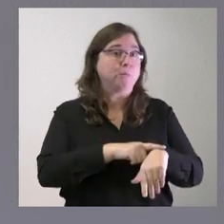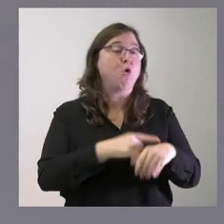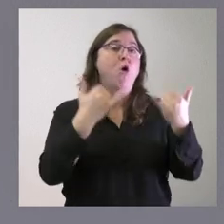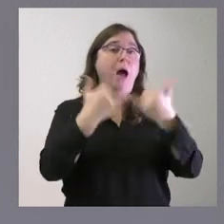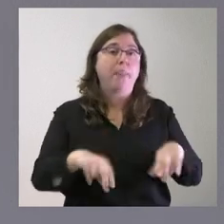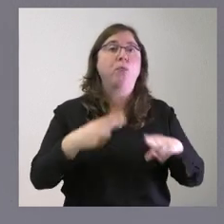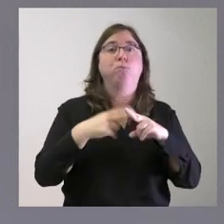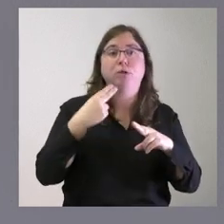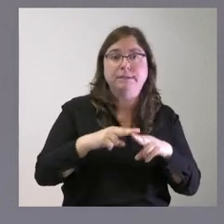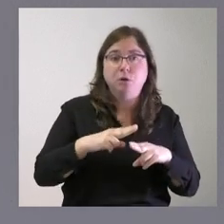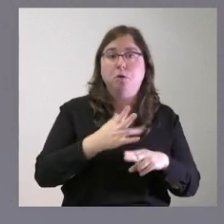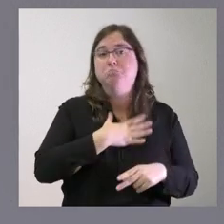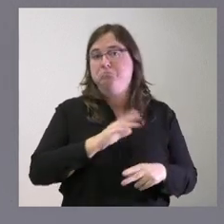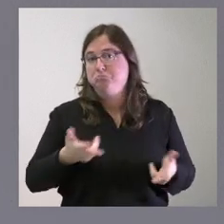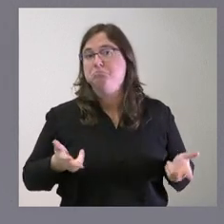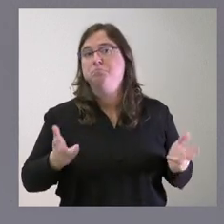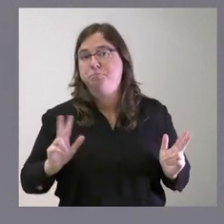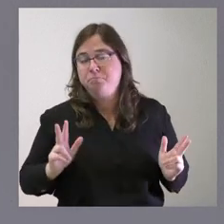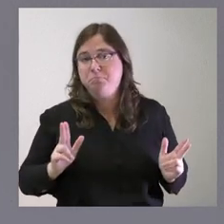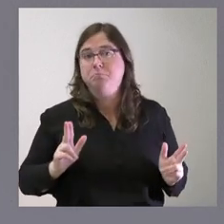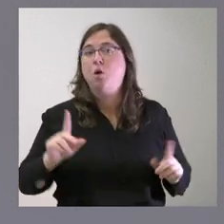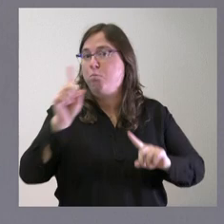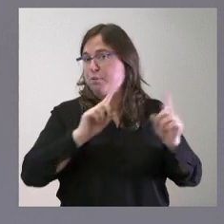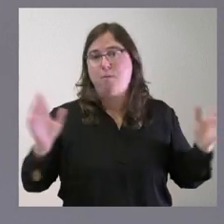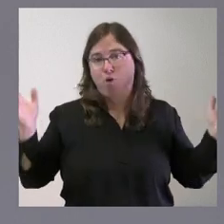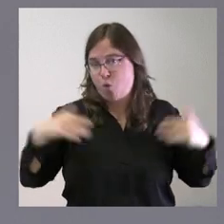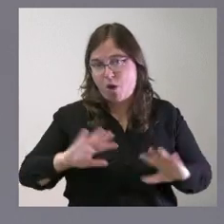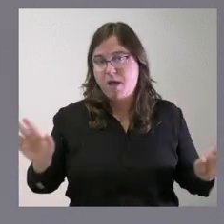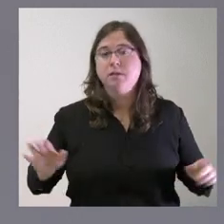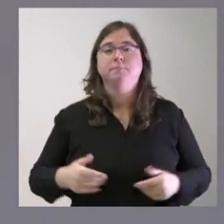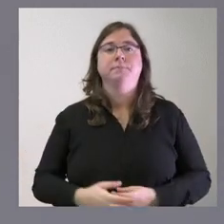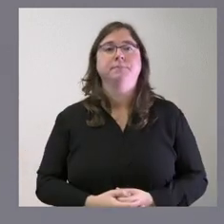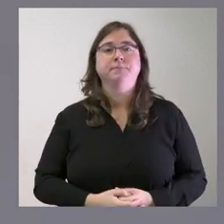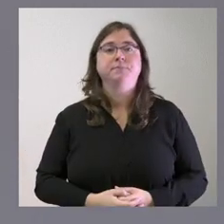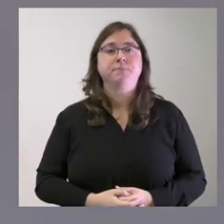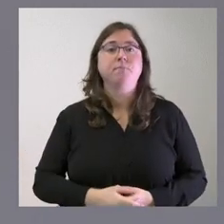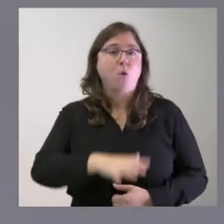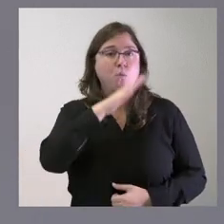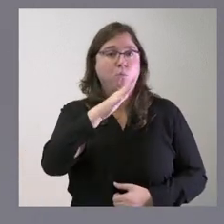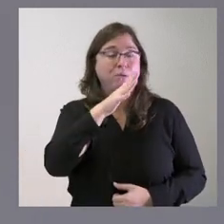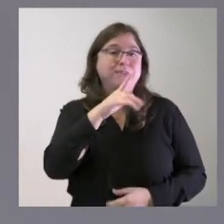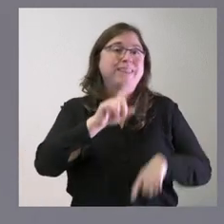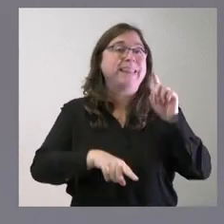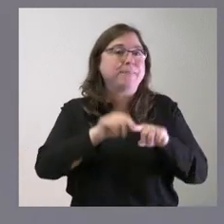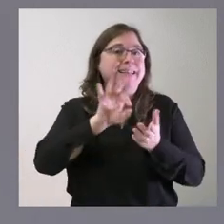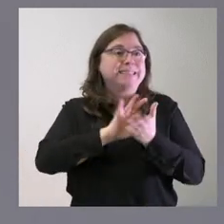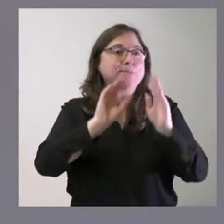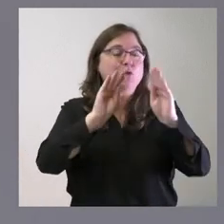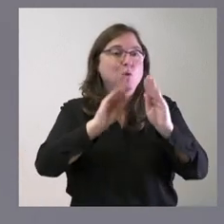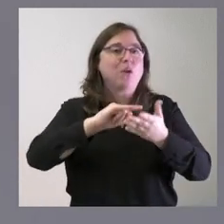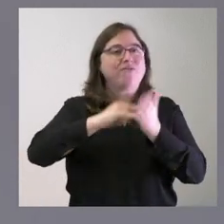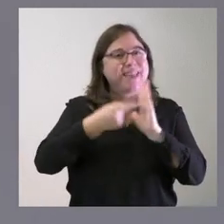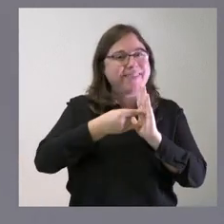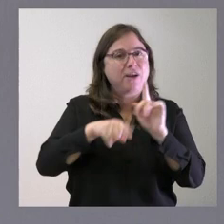que un partido quiera realizar pues lógicamente no habría inconveniente alguno para poderse realizar y por tanto son los servicios técnicos administrativos lo que determinan